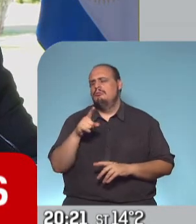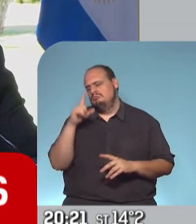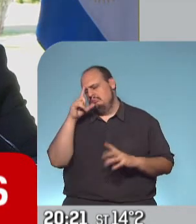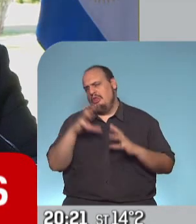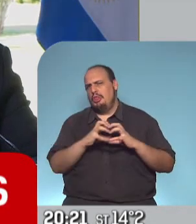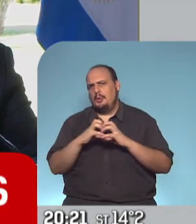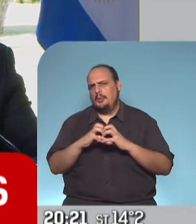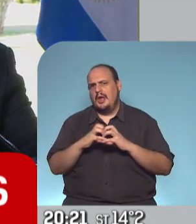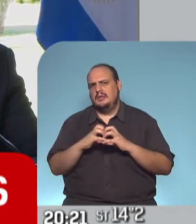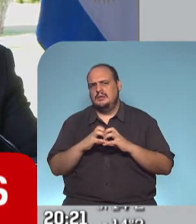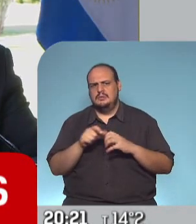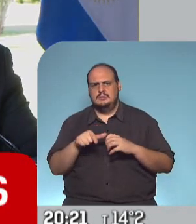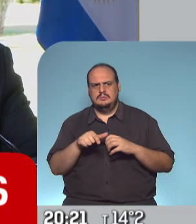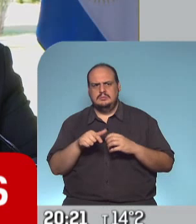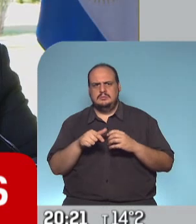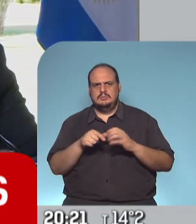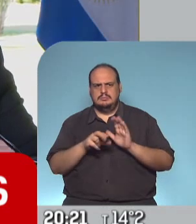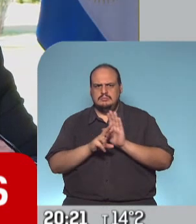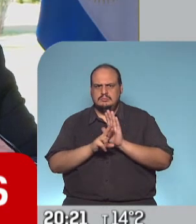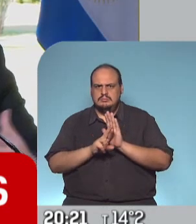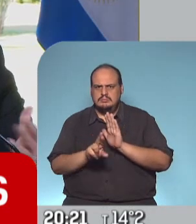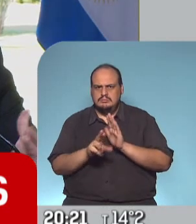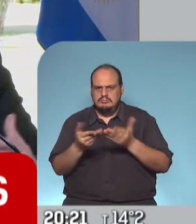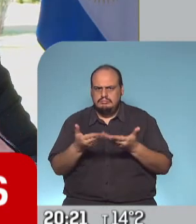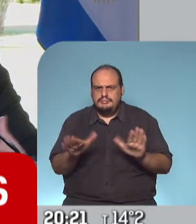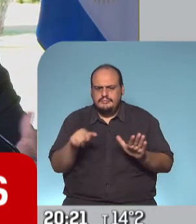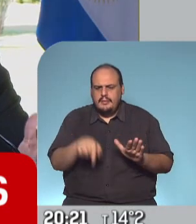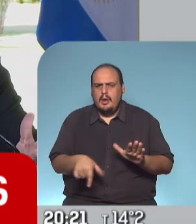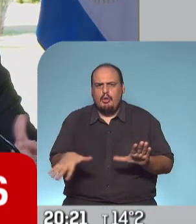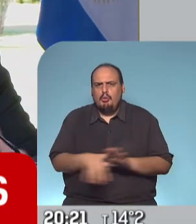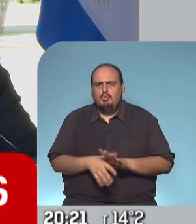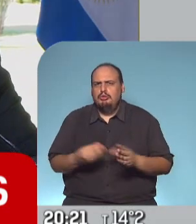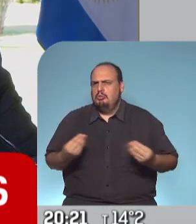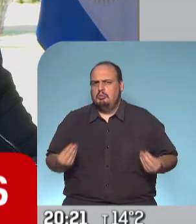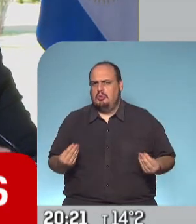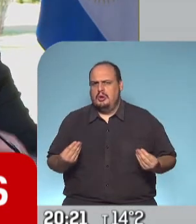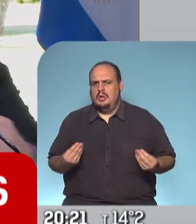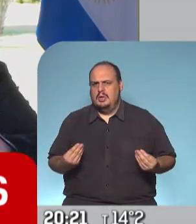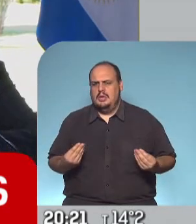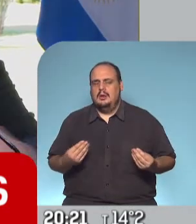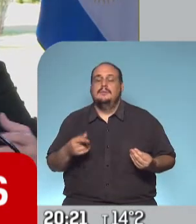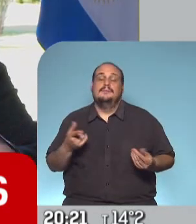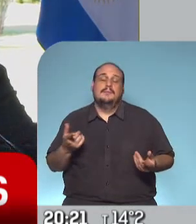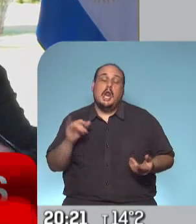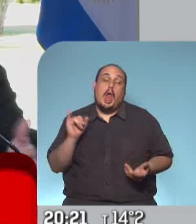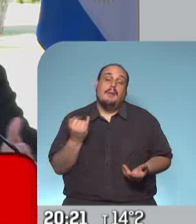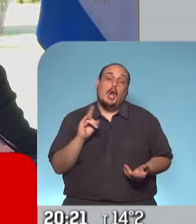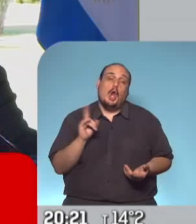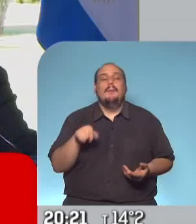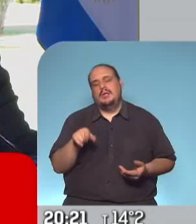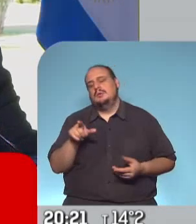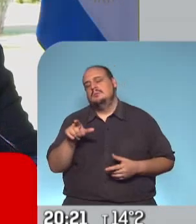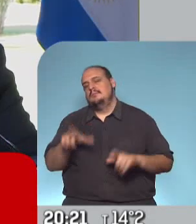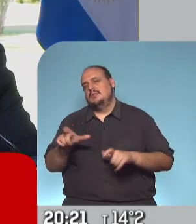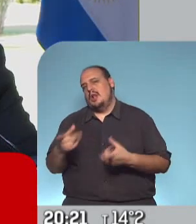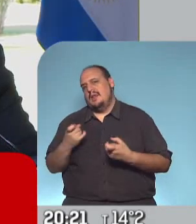por qué justo ahora el avance bueno podemos volver al inicio está claro que no es el ideal si está claro que es el necesario no